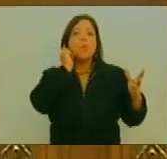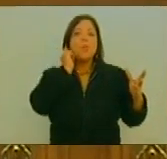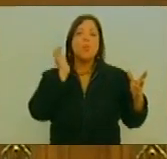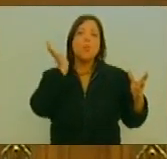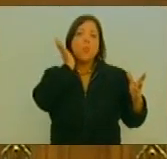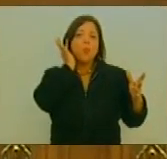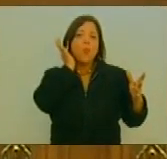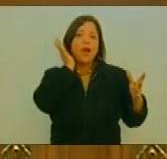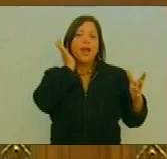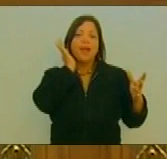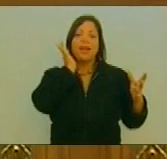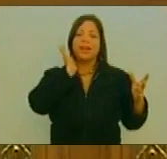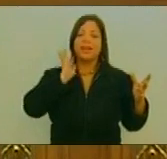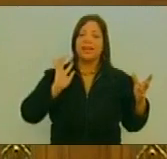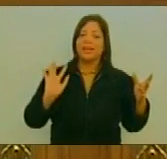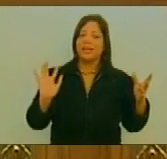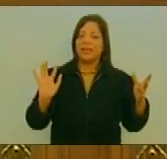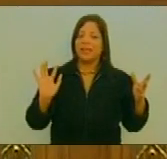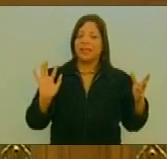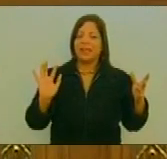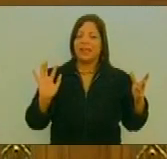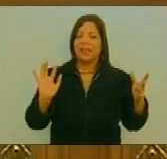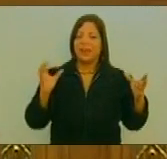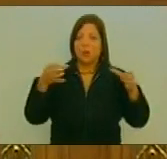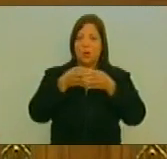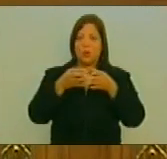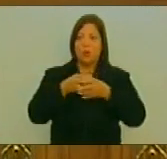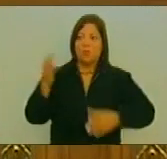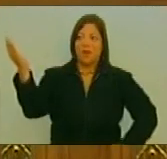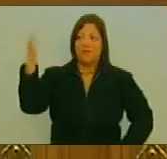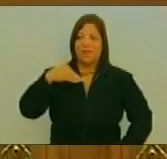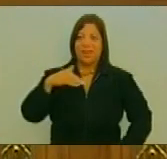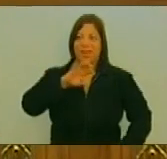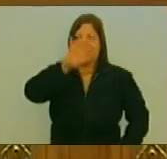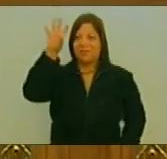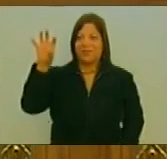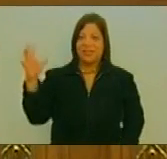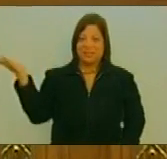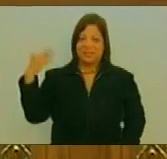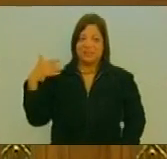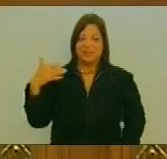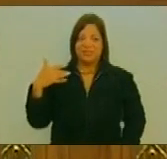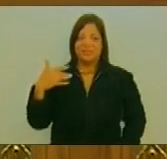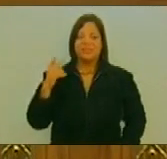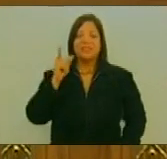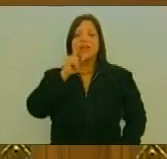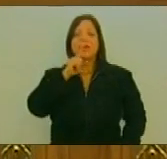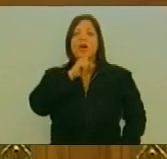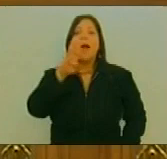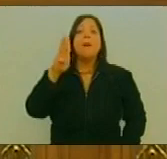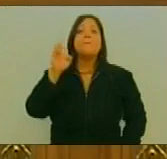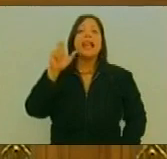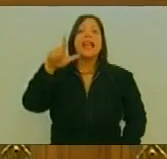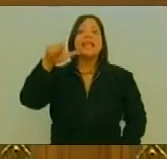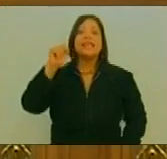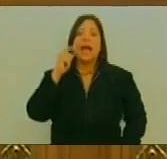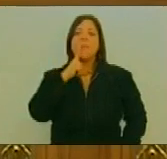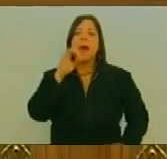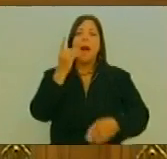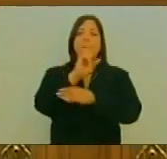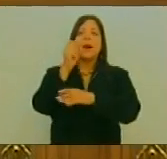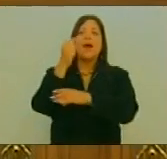las compañeras Delegadas Que visitaba Nuestro país Hace unos días Ella se llama Belinda García Y es paraguaya